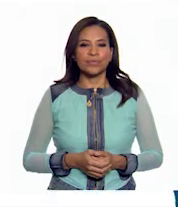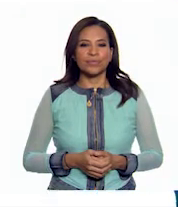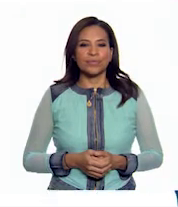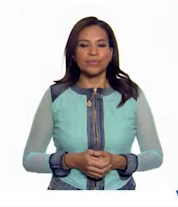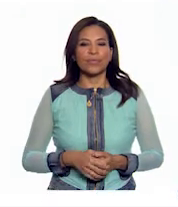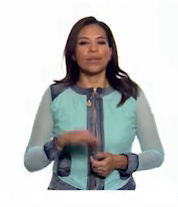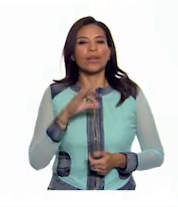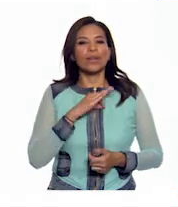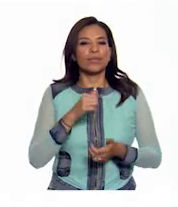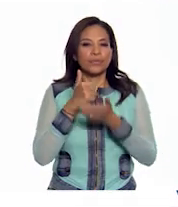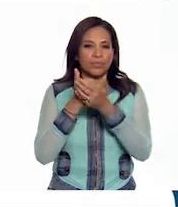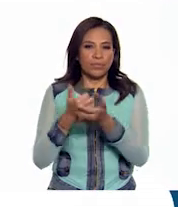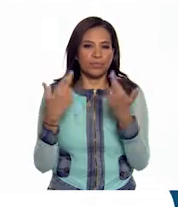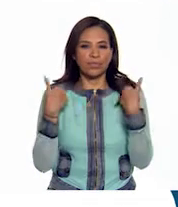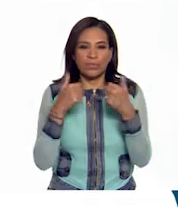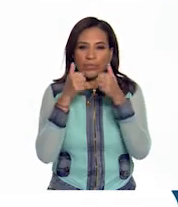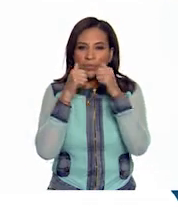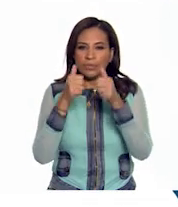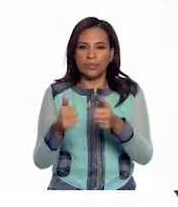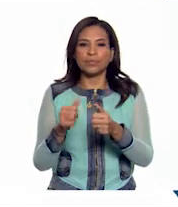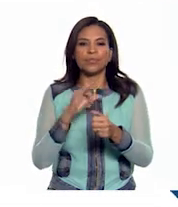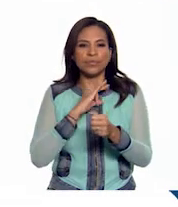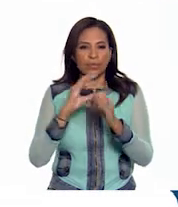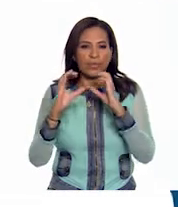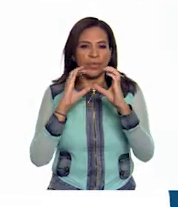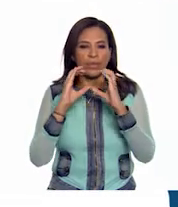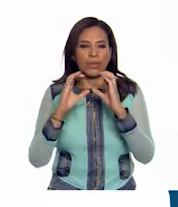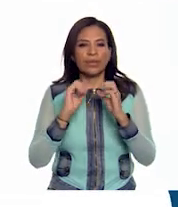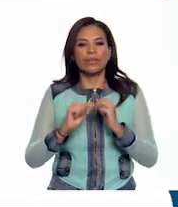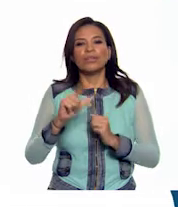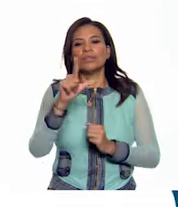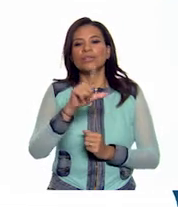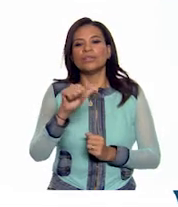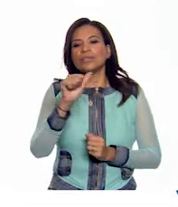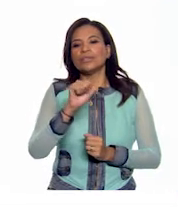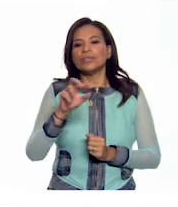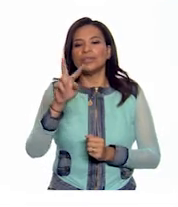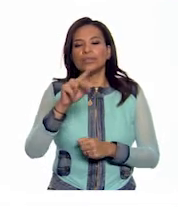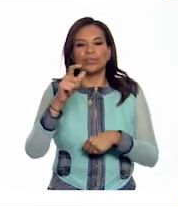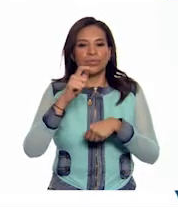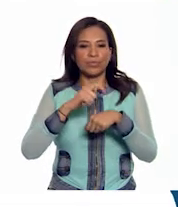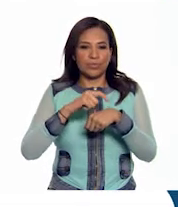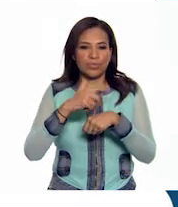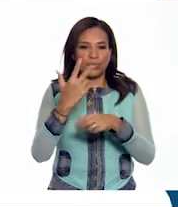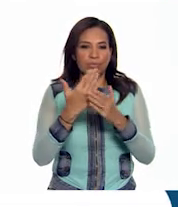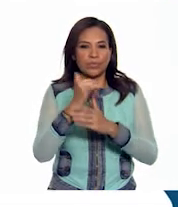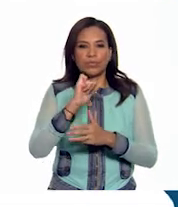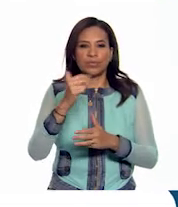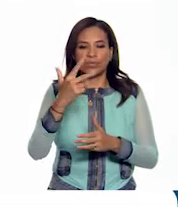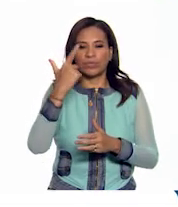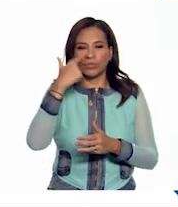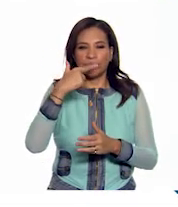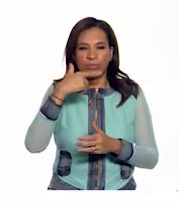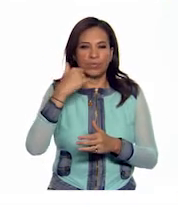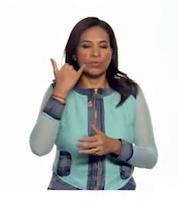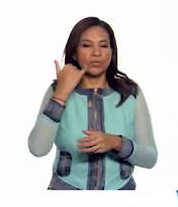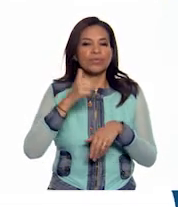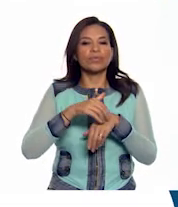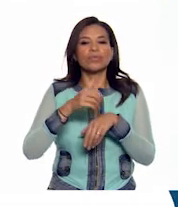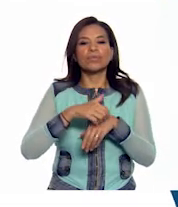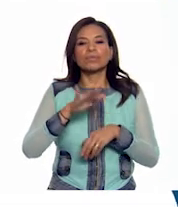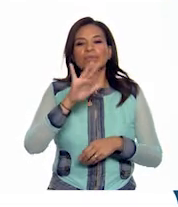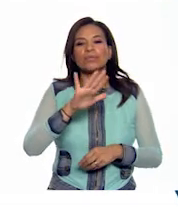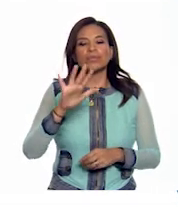Para solicitar apoyo pedagógico comunícate con maestras y maestros de lunes a viernes de 8 a 20 horas al